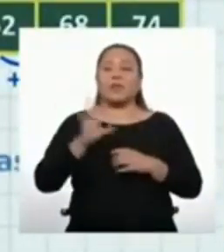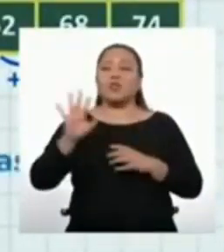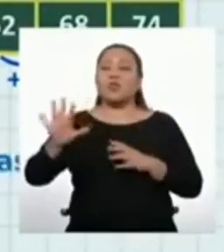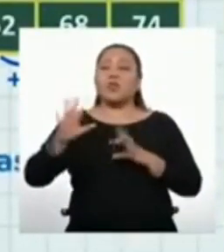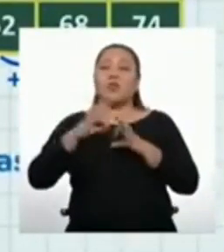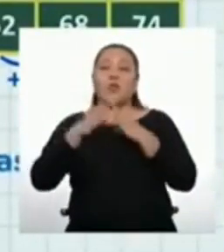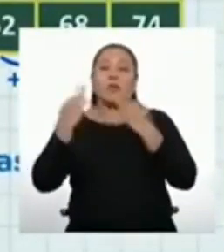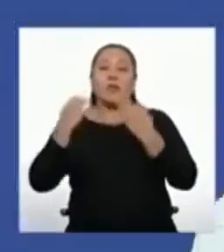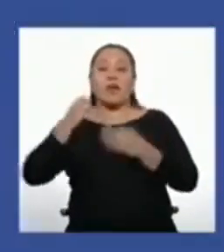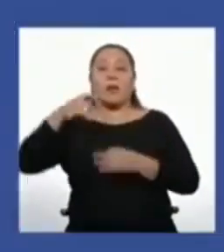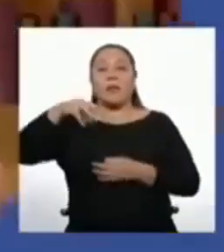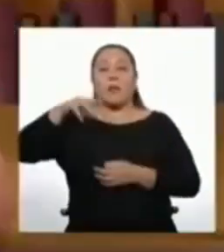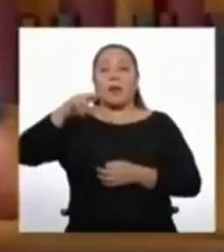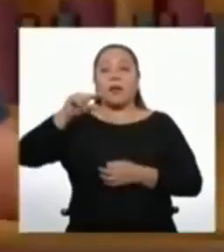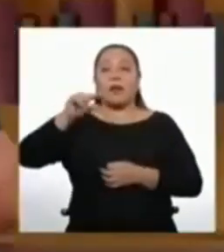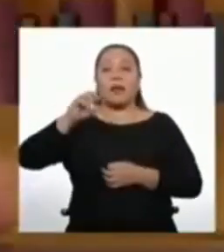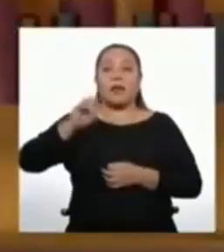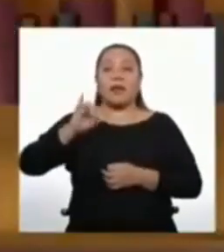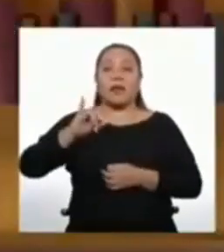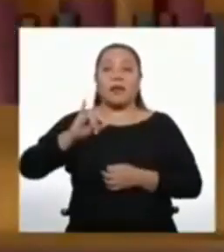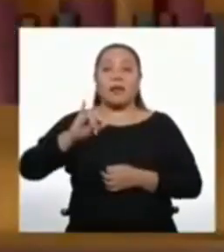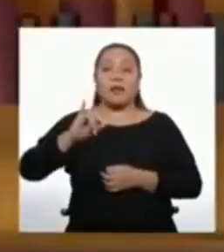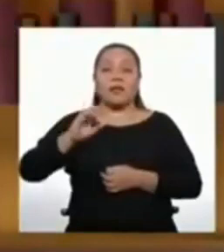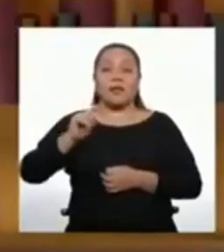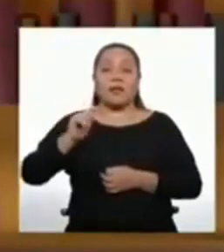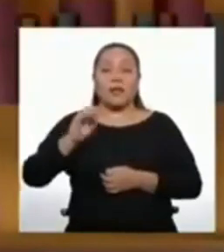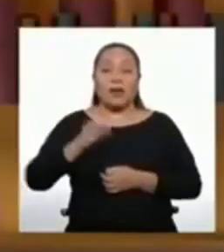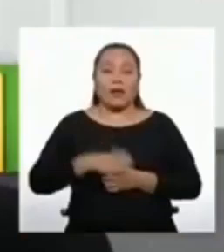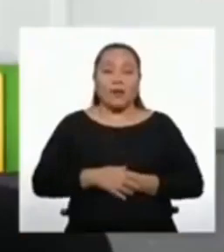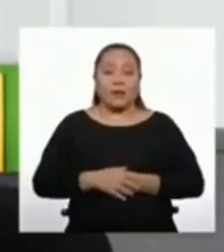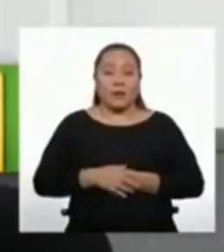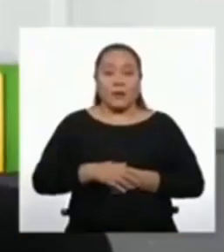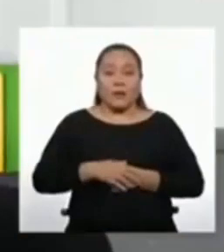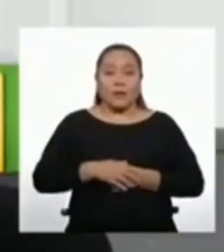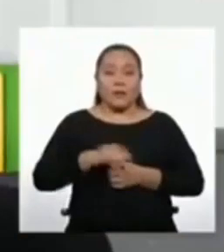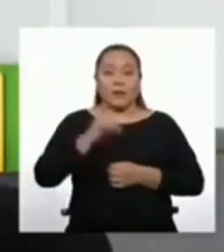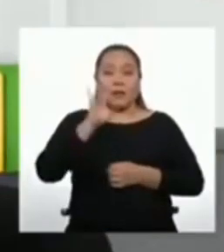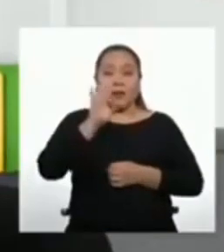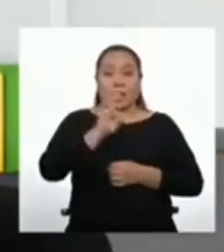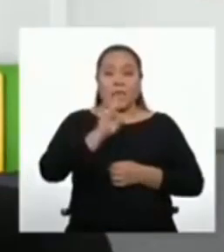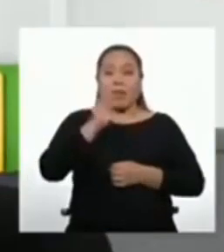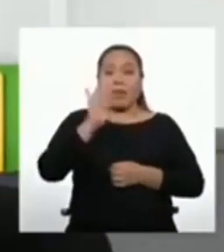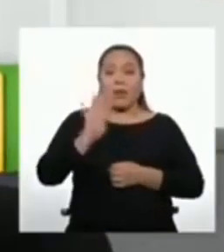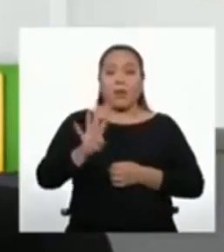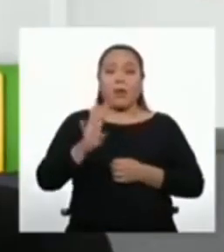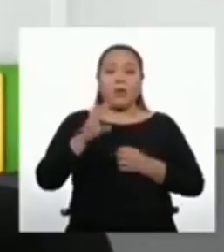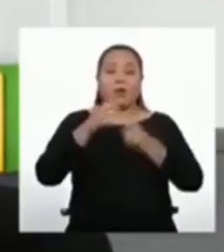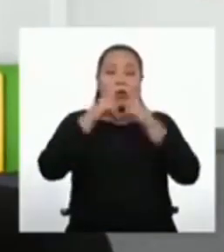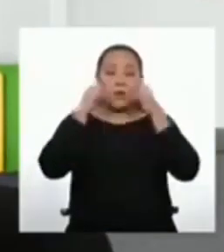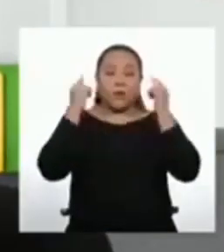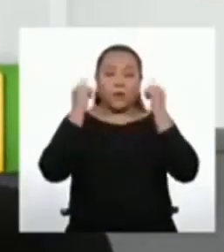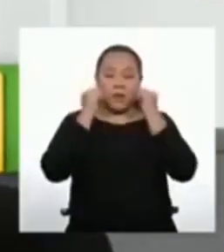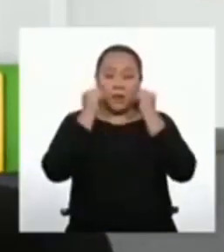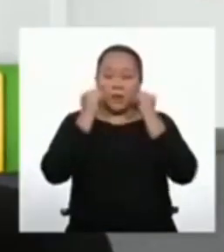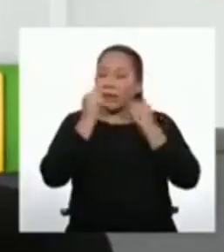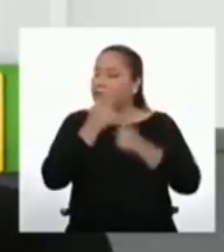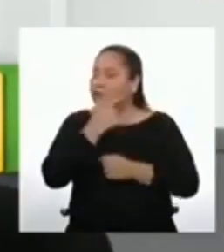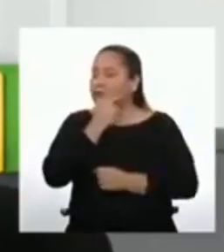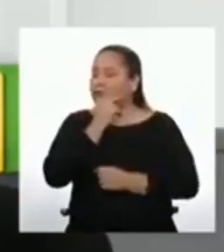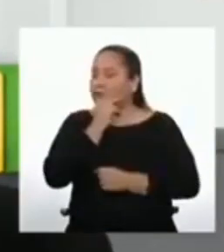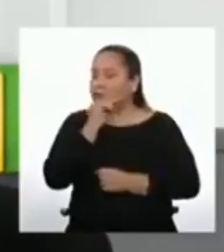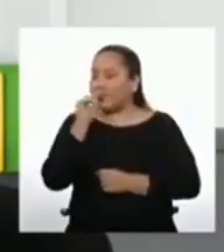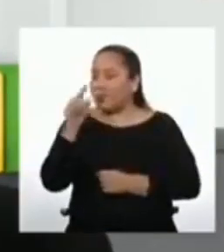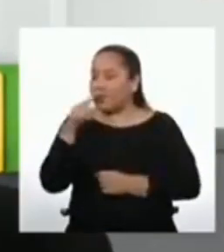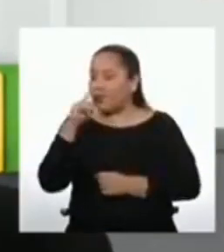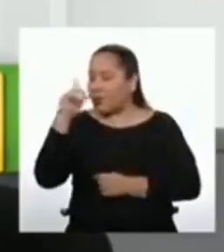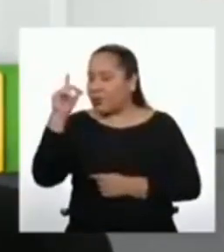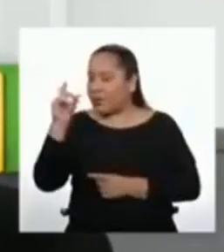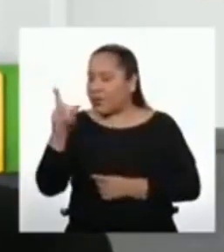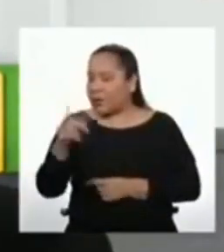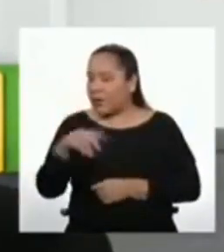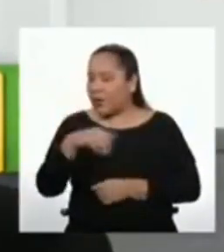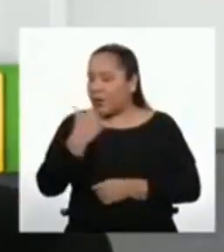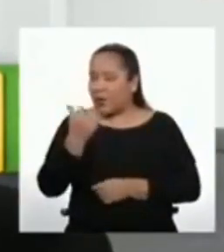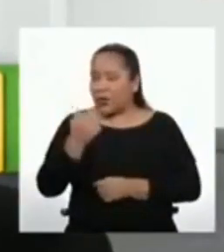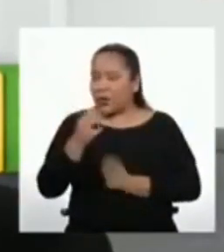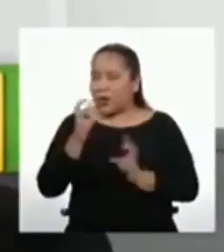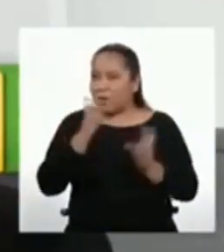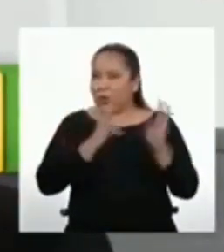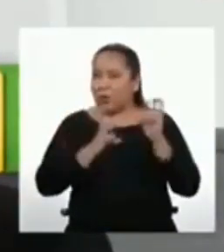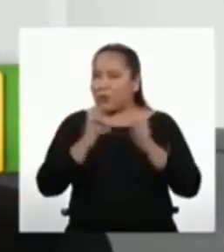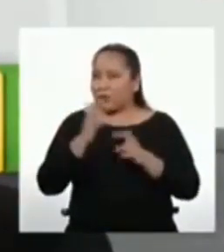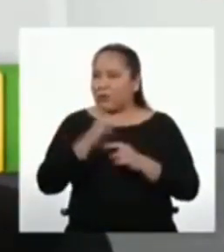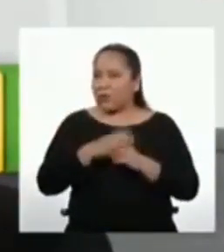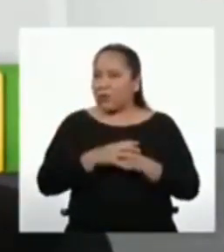74 mascarillas. Así es, Yanira. Genial, profesor. Aunque estoy pensando en algo. No hay